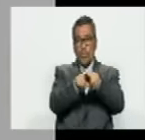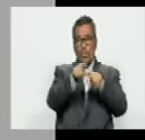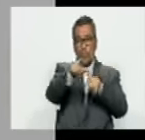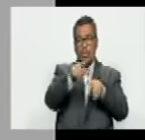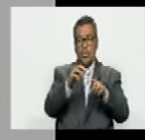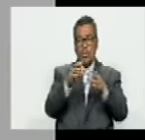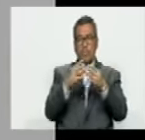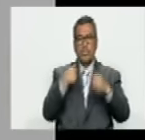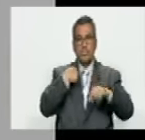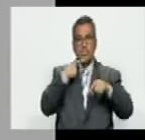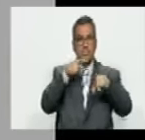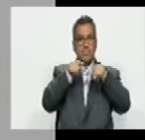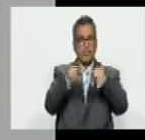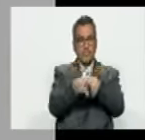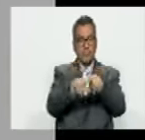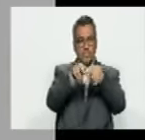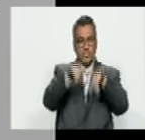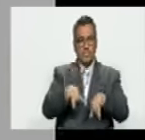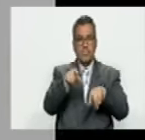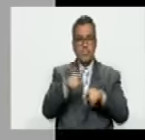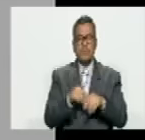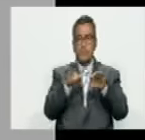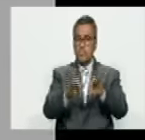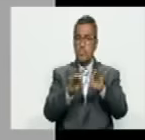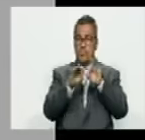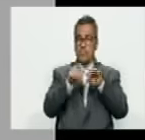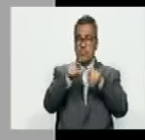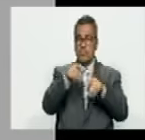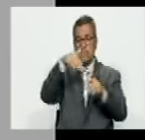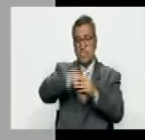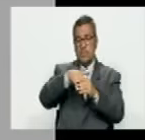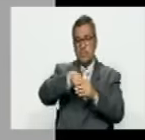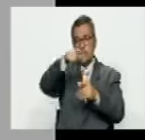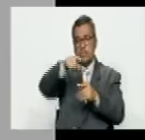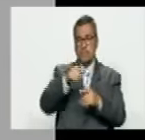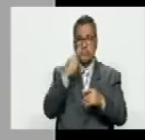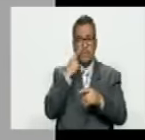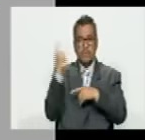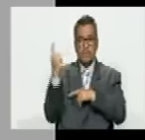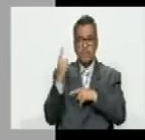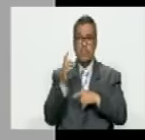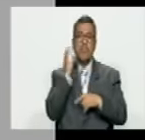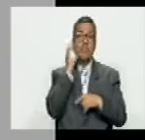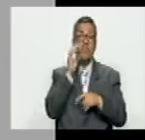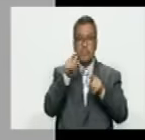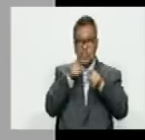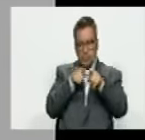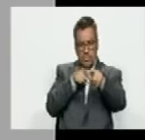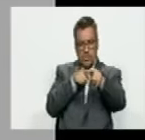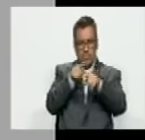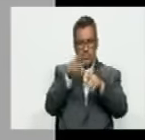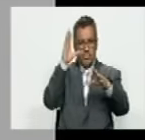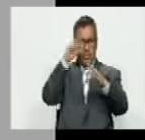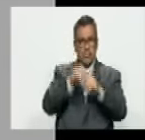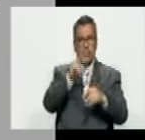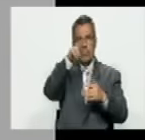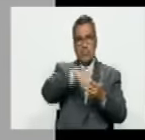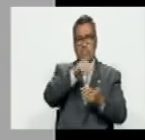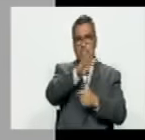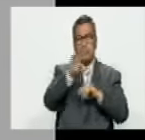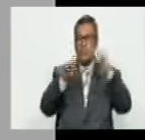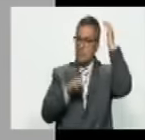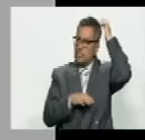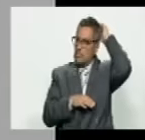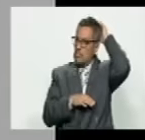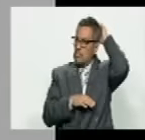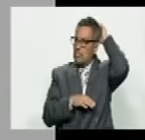margen que están diciendo ahora ahora lo interesante es que en esas elecciones abajo tienen en la flecha azul el resultado de esas elecciones en 2004 del referéndum